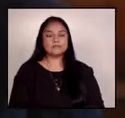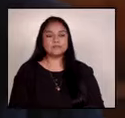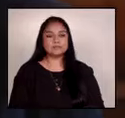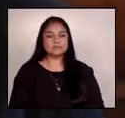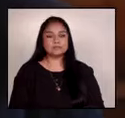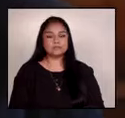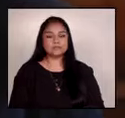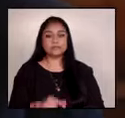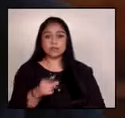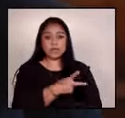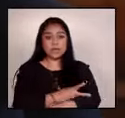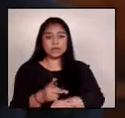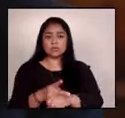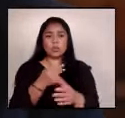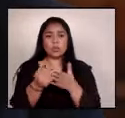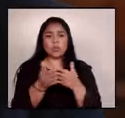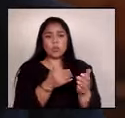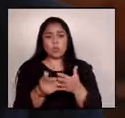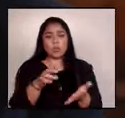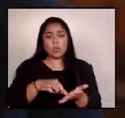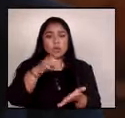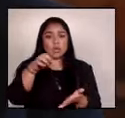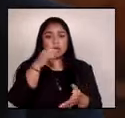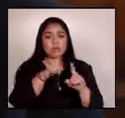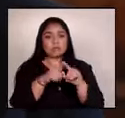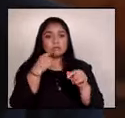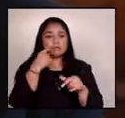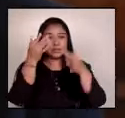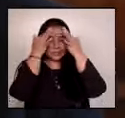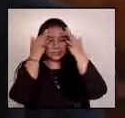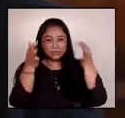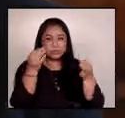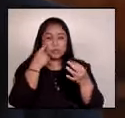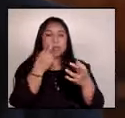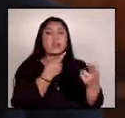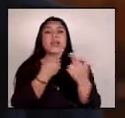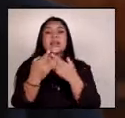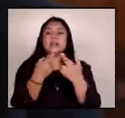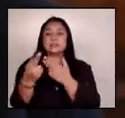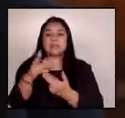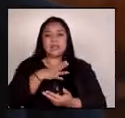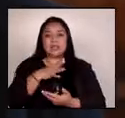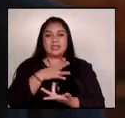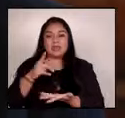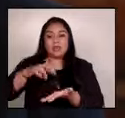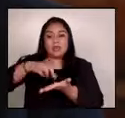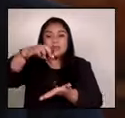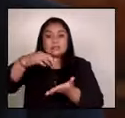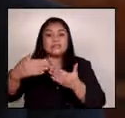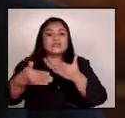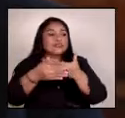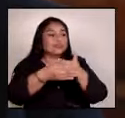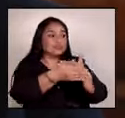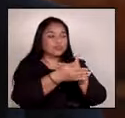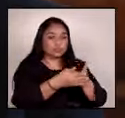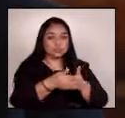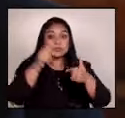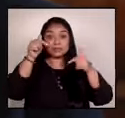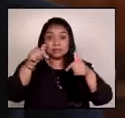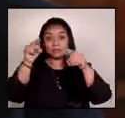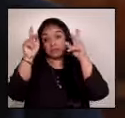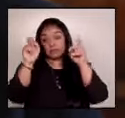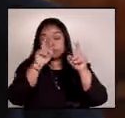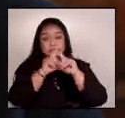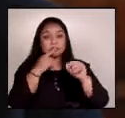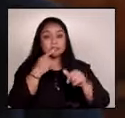La historia de cualquier país se define en gran medida por la relación que desarrolla con sus países vecinos. Este ha sido nuestro caso